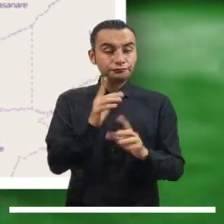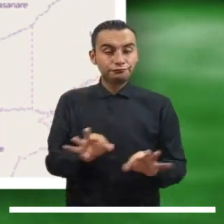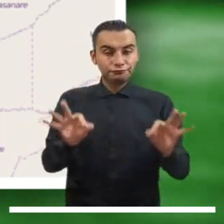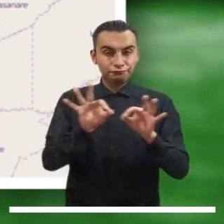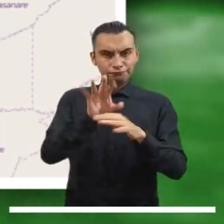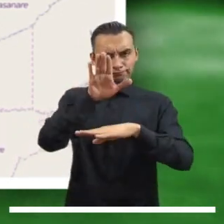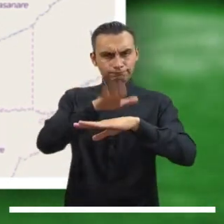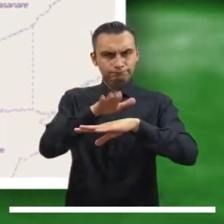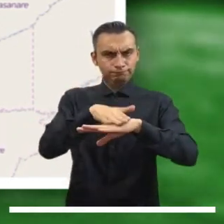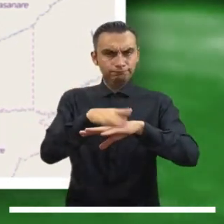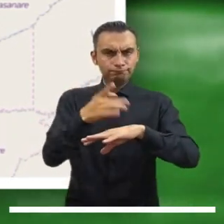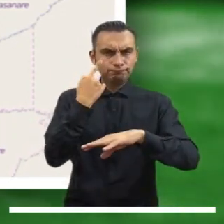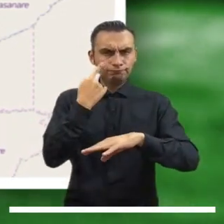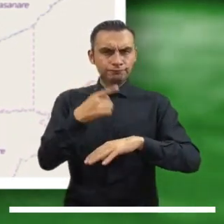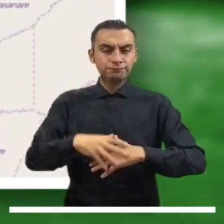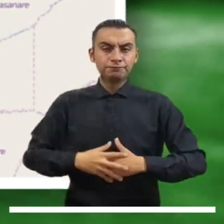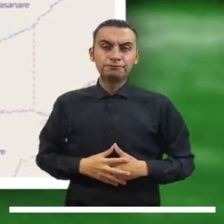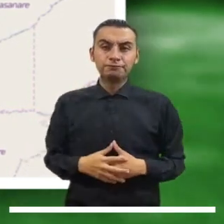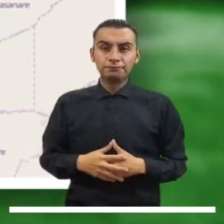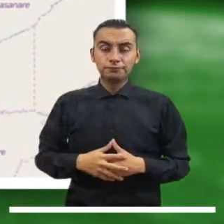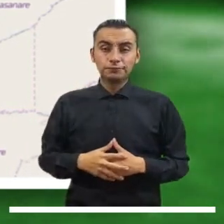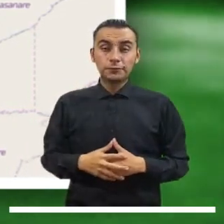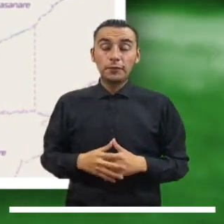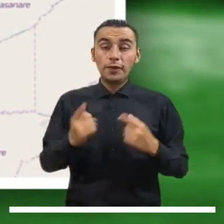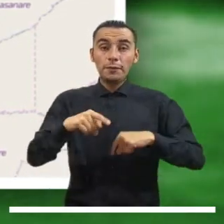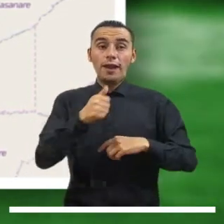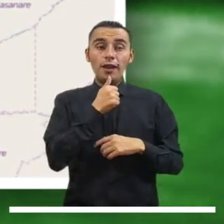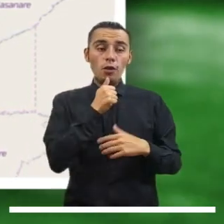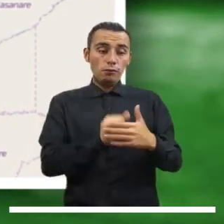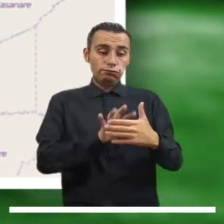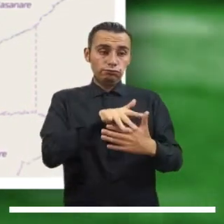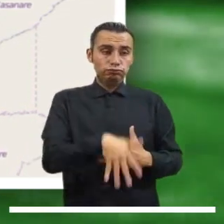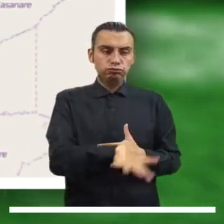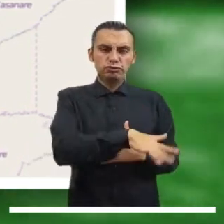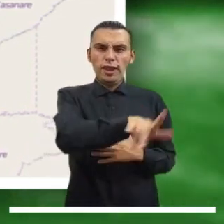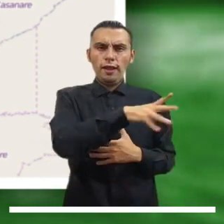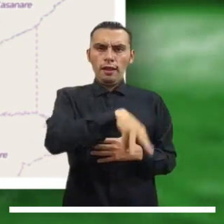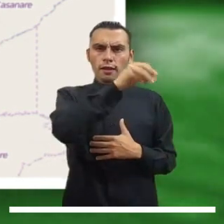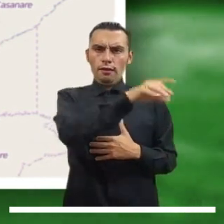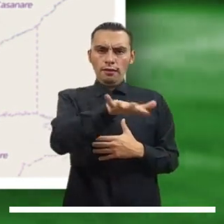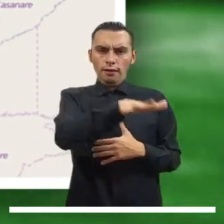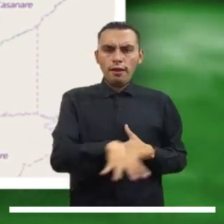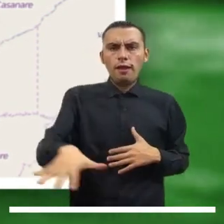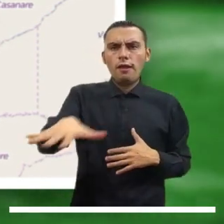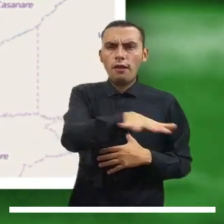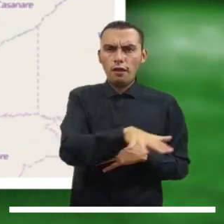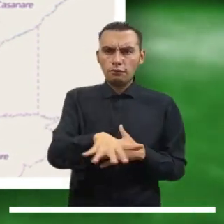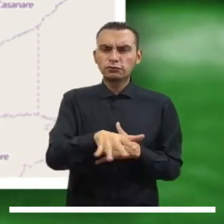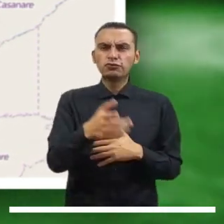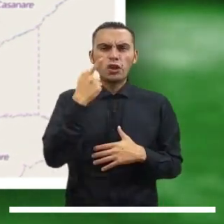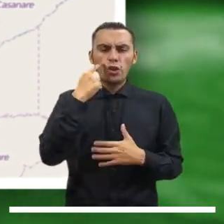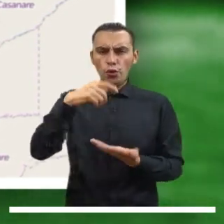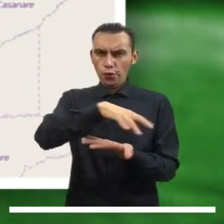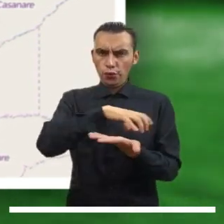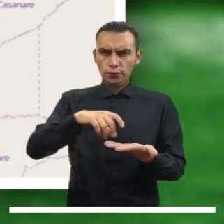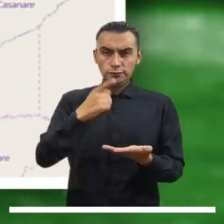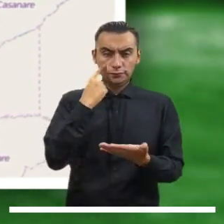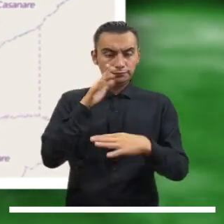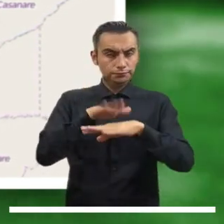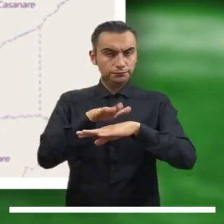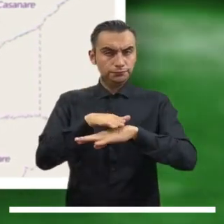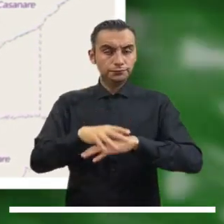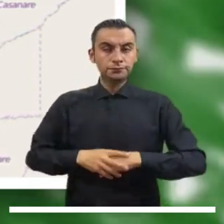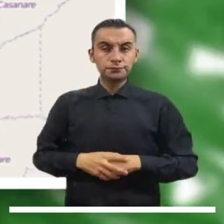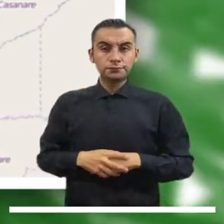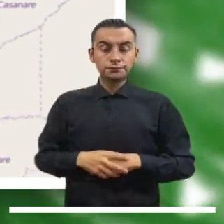Jorge y el sistema de ciénagas y caños asociados. Atención a la erosión fluvial del río Magdalena sobre la banca sur